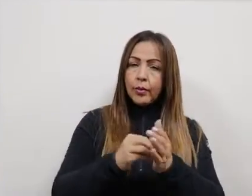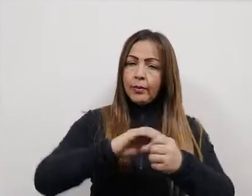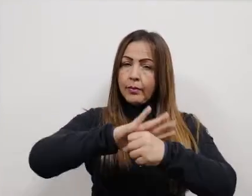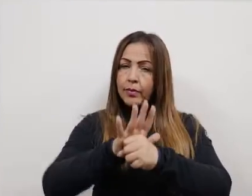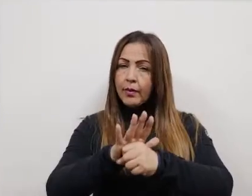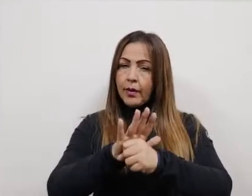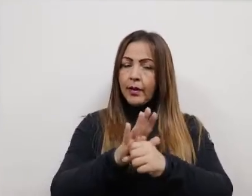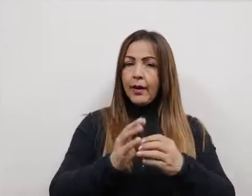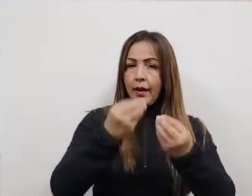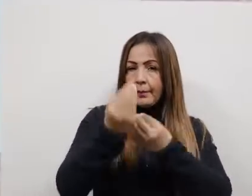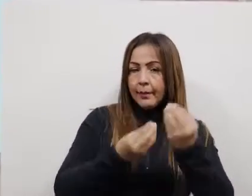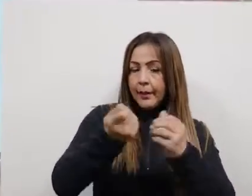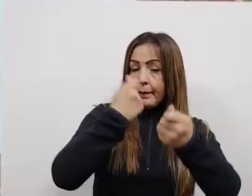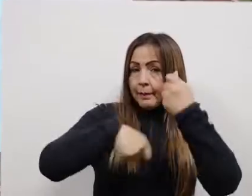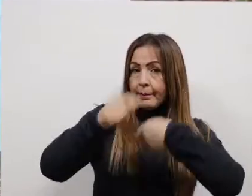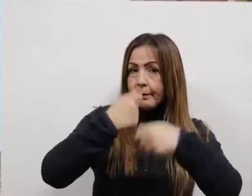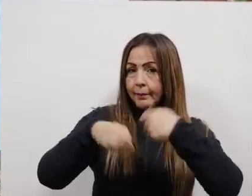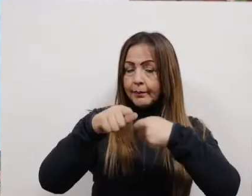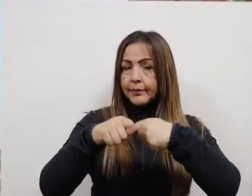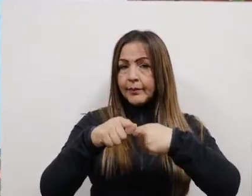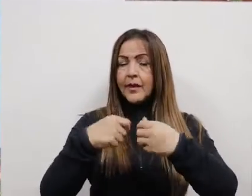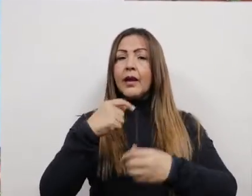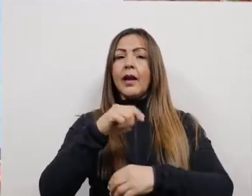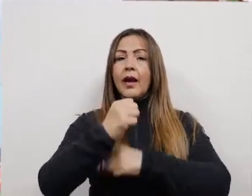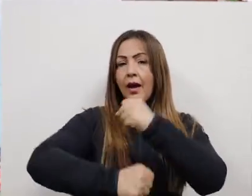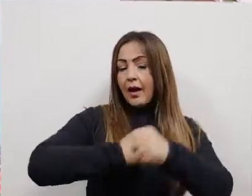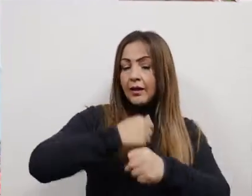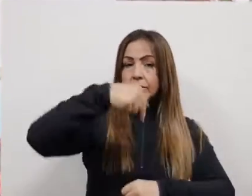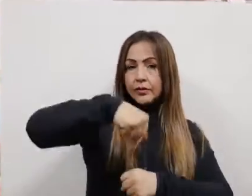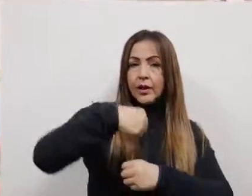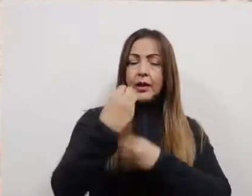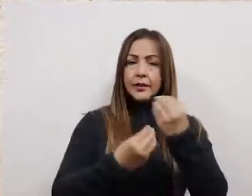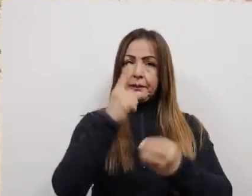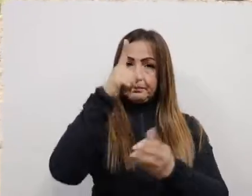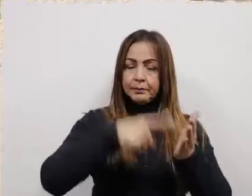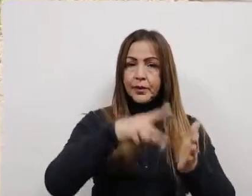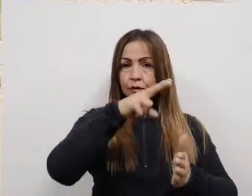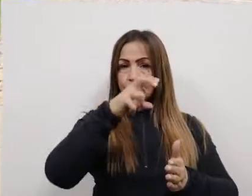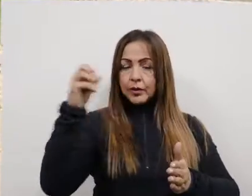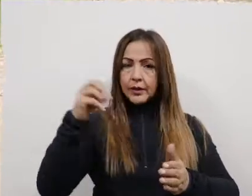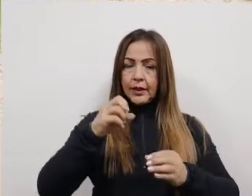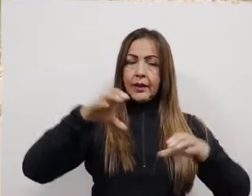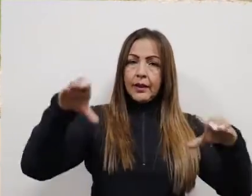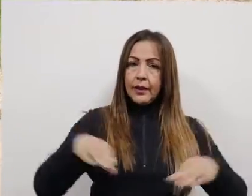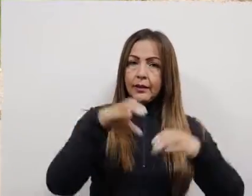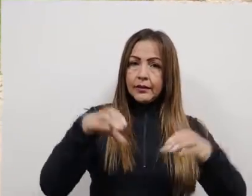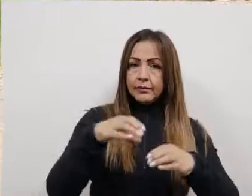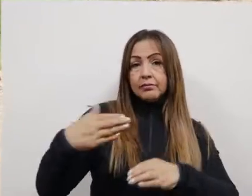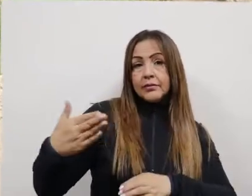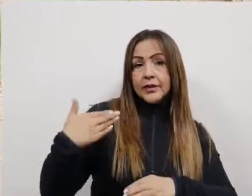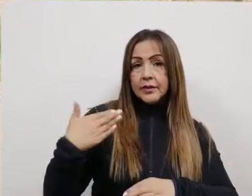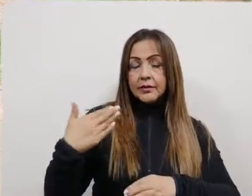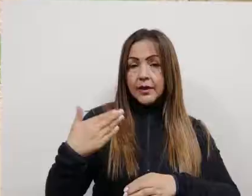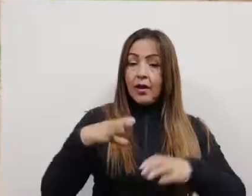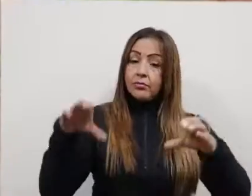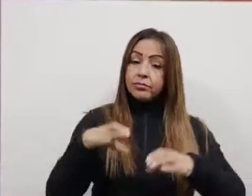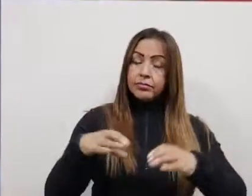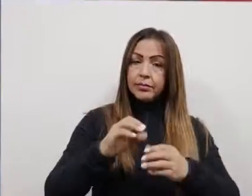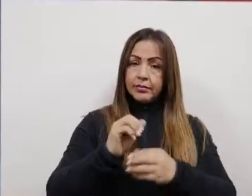de la reactivación económica, desde mayo la dimensión de salud laboral ha realizado más de 1.200 actividades,